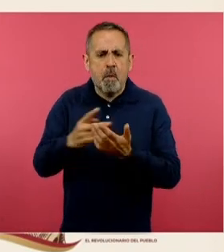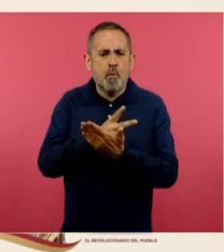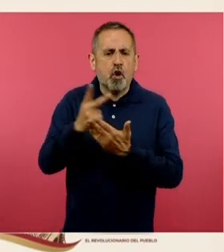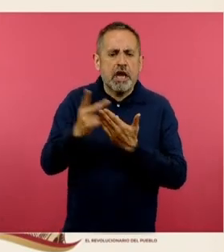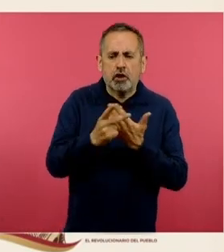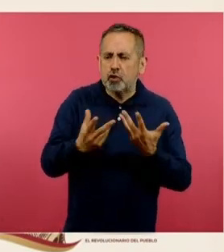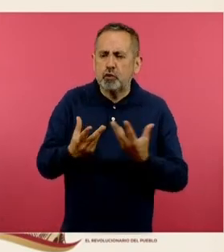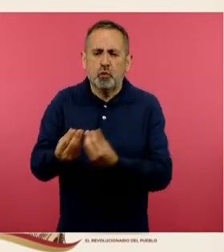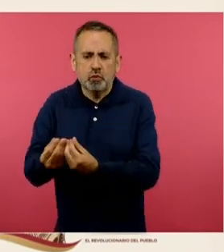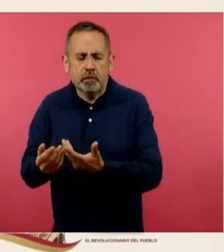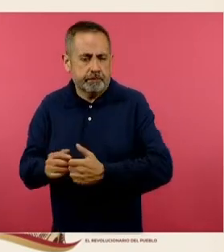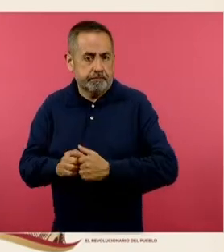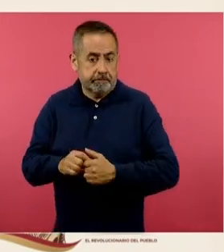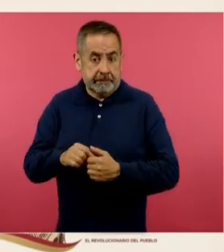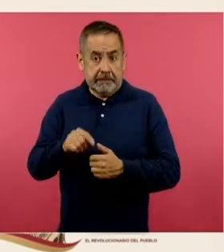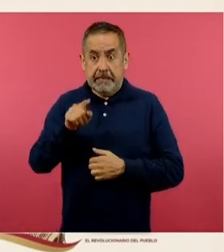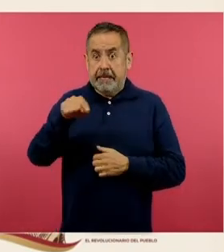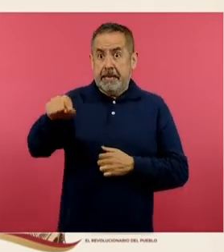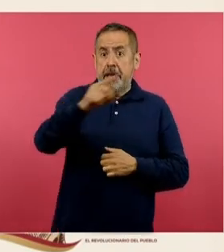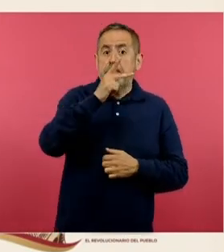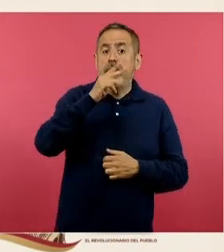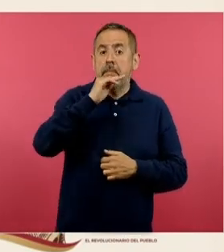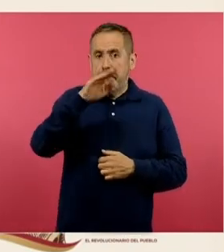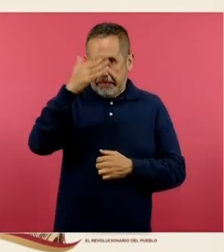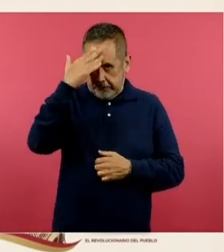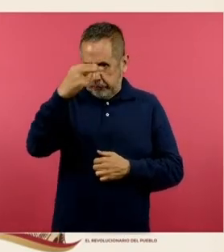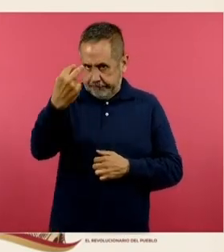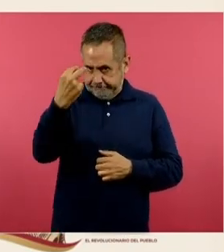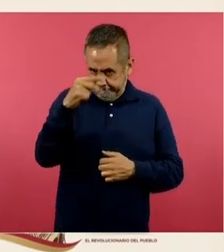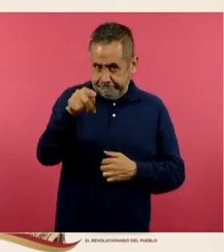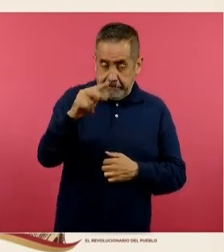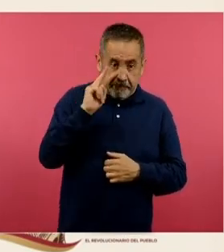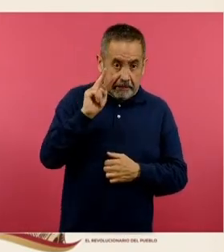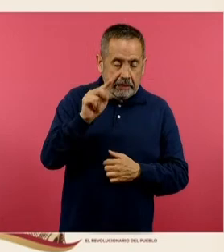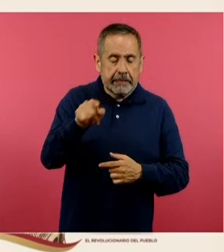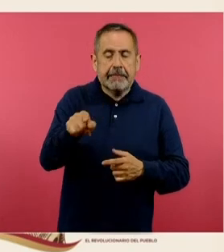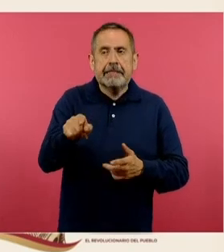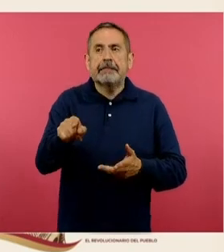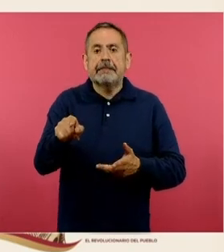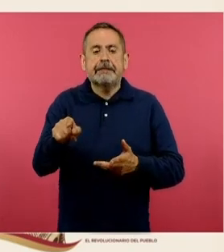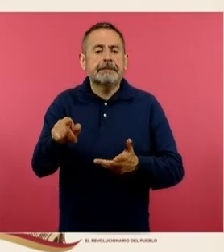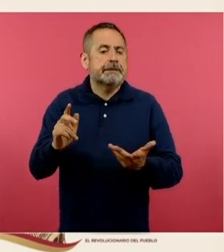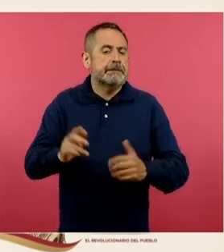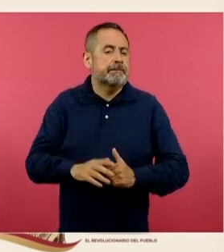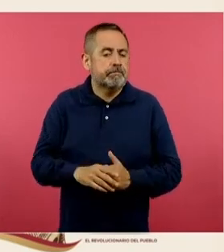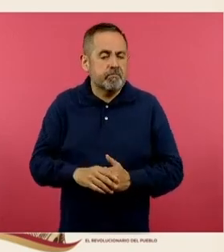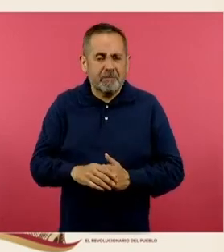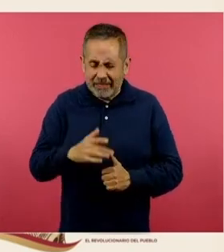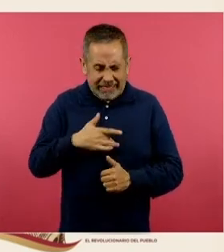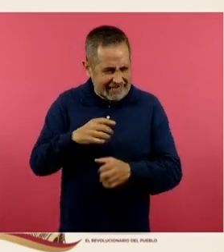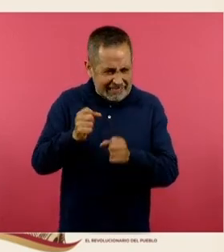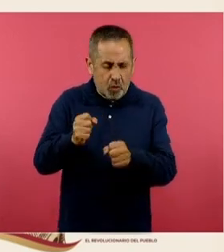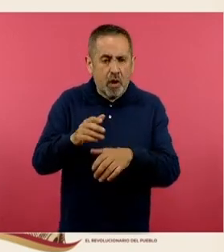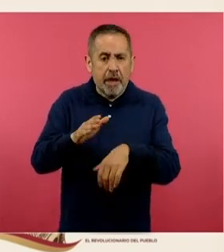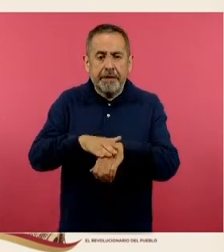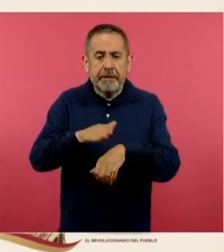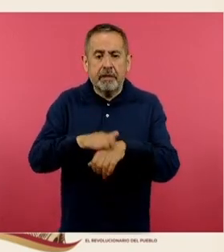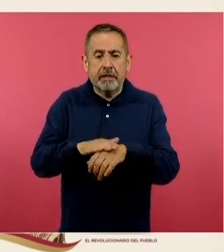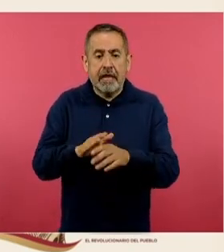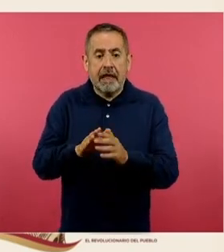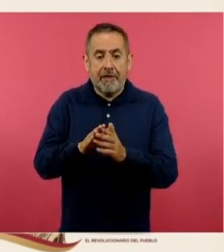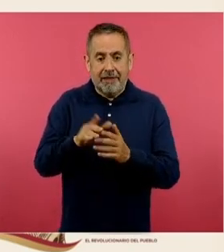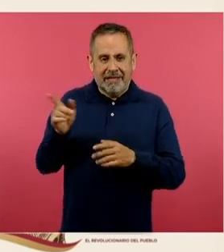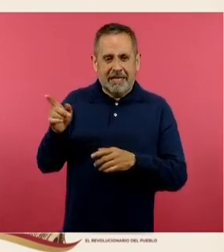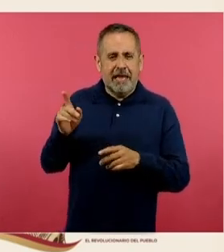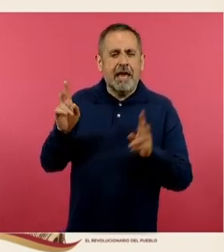directamente, padres de familia que sé que me están escuchando, tengan la plena seguridad que a partir del libro de